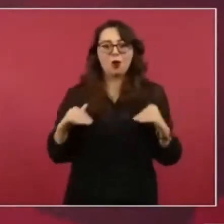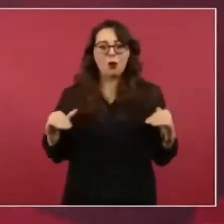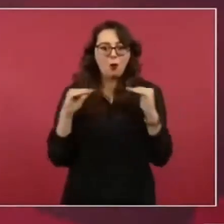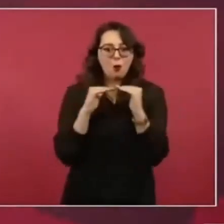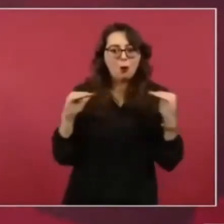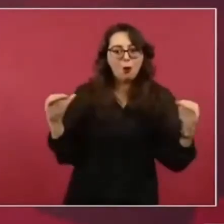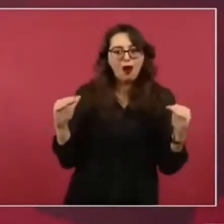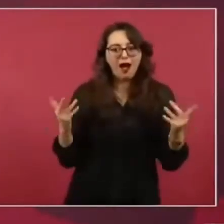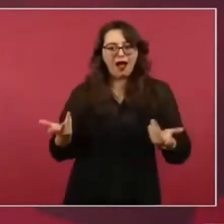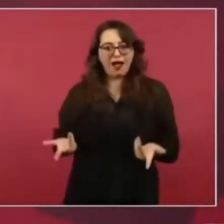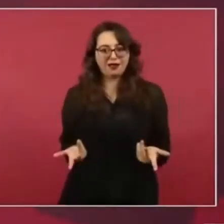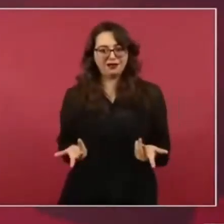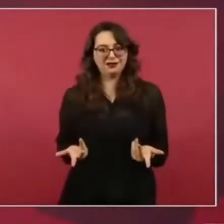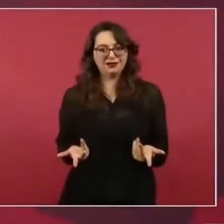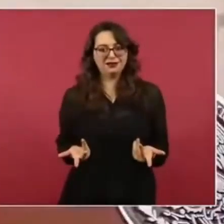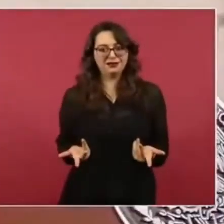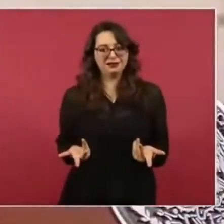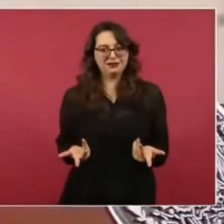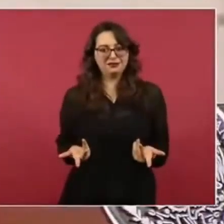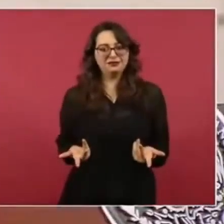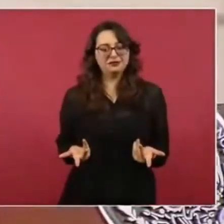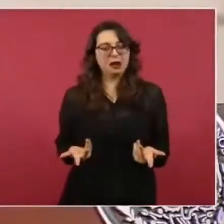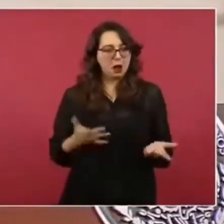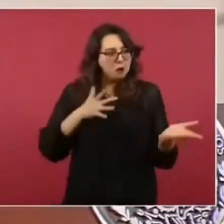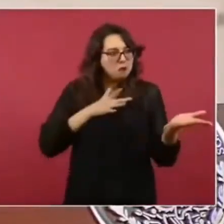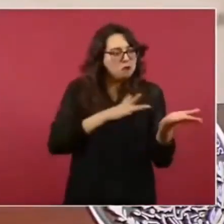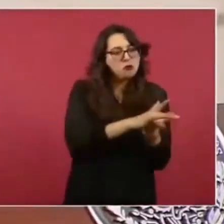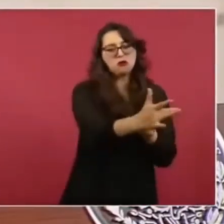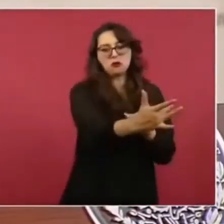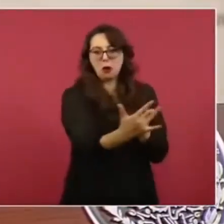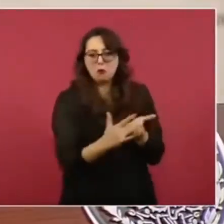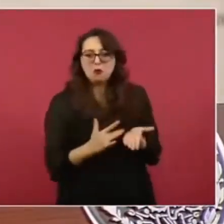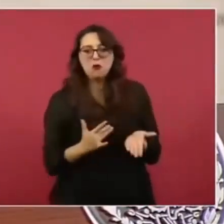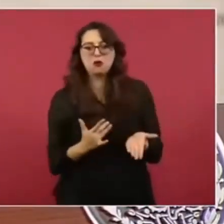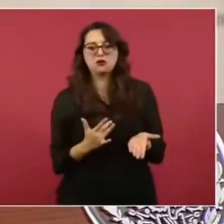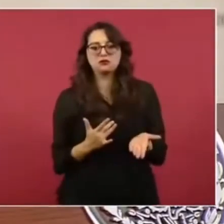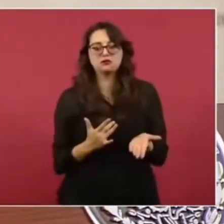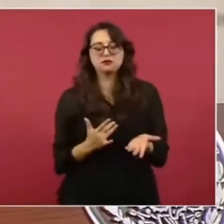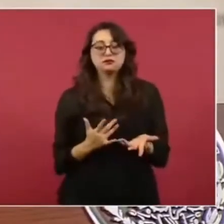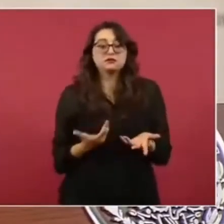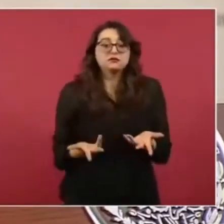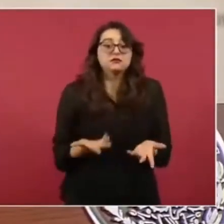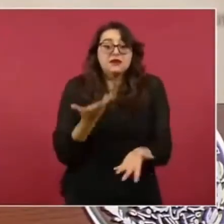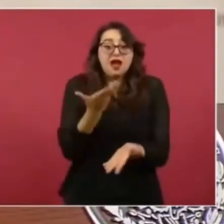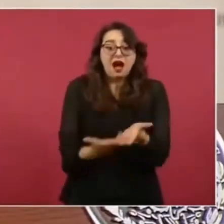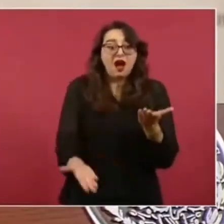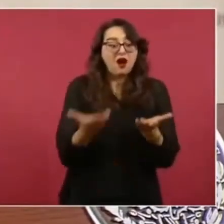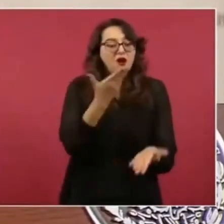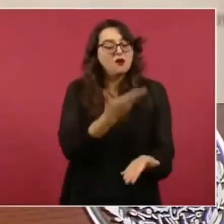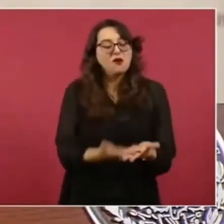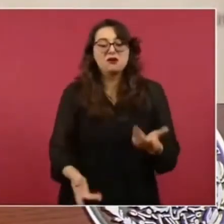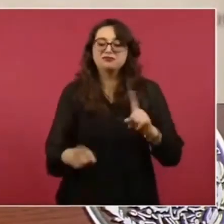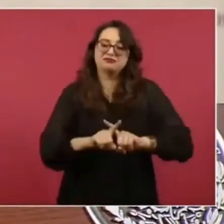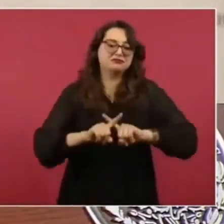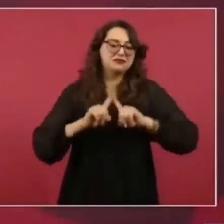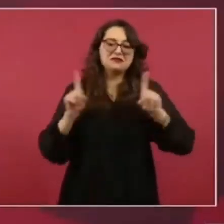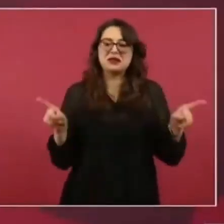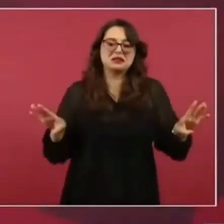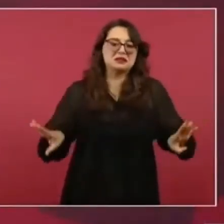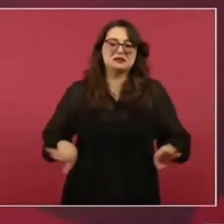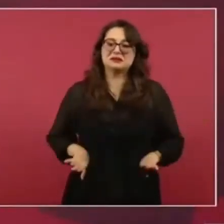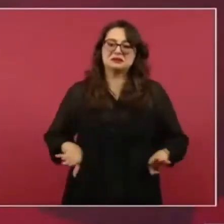es de un grupo, no es de todos los legisladores de Estados Unidos.